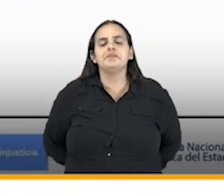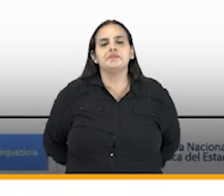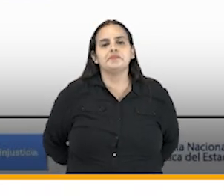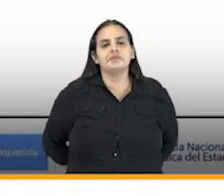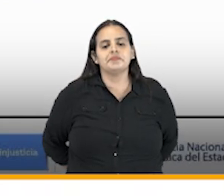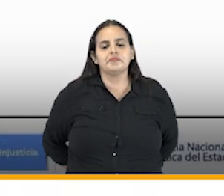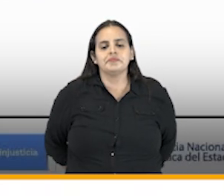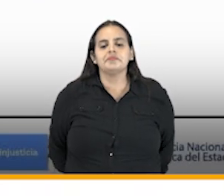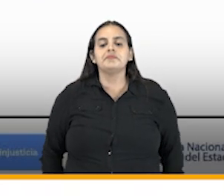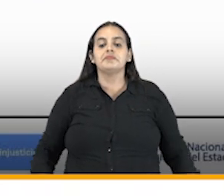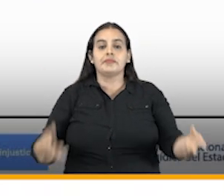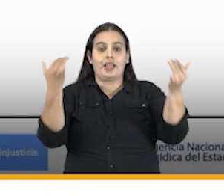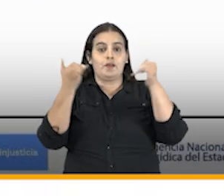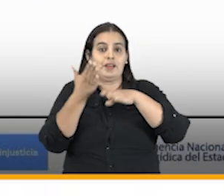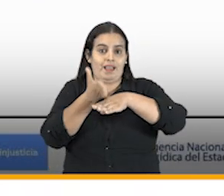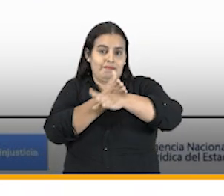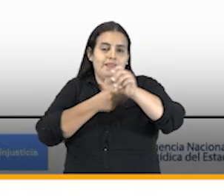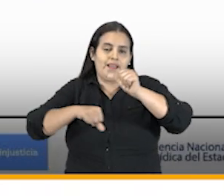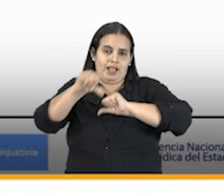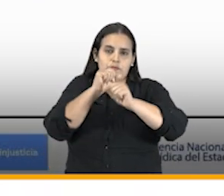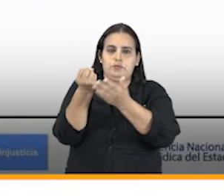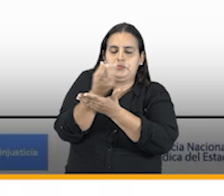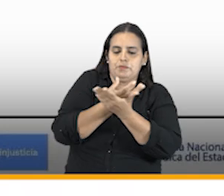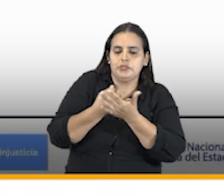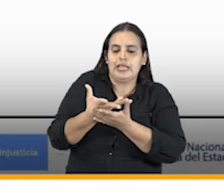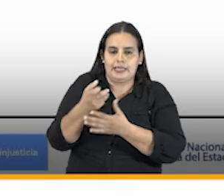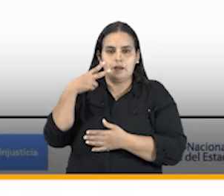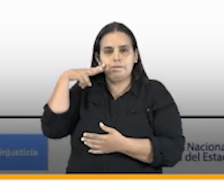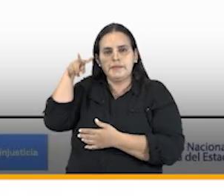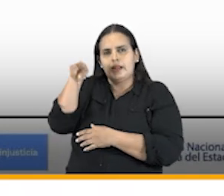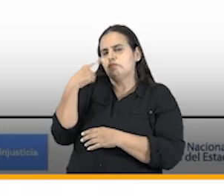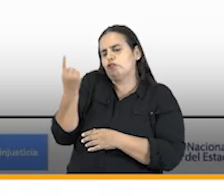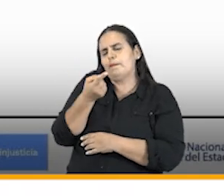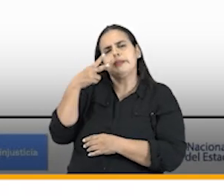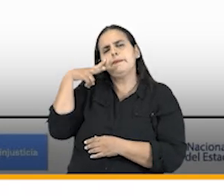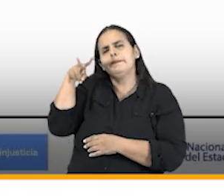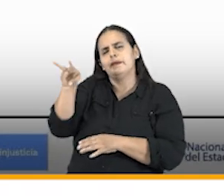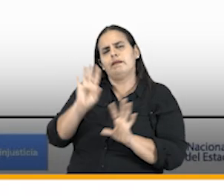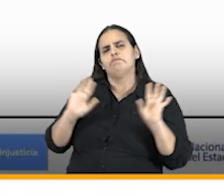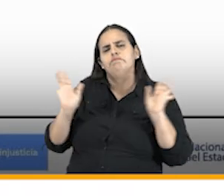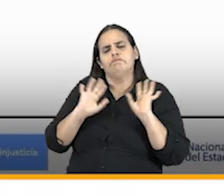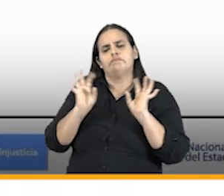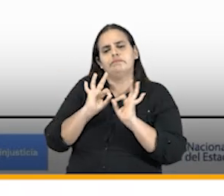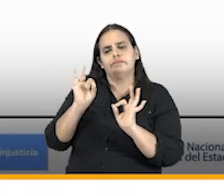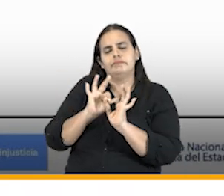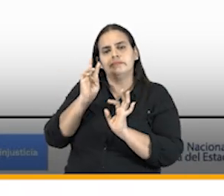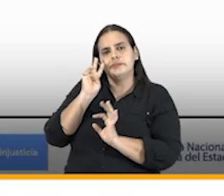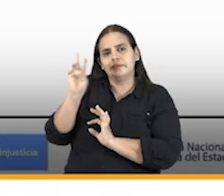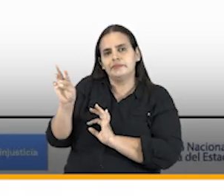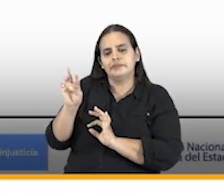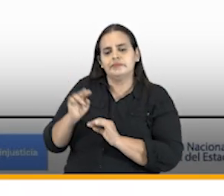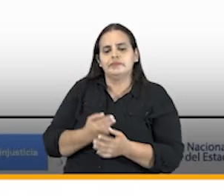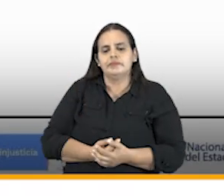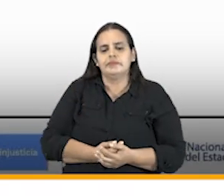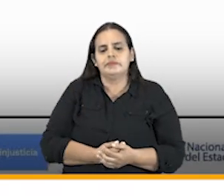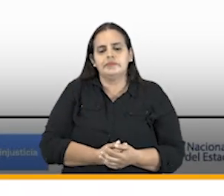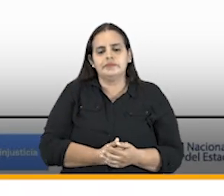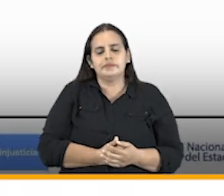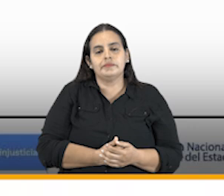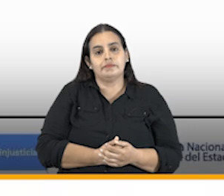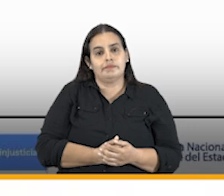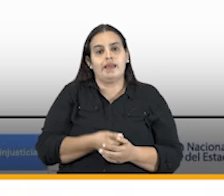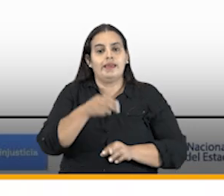ahora si vamos a la diapositiva anterior por favor quiero cerrar simplemente este ciclo de